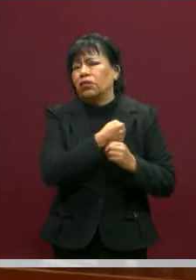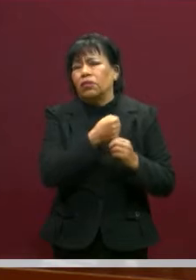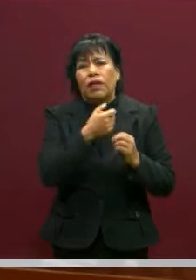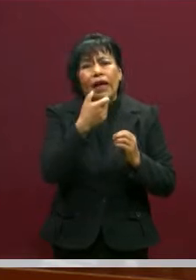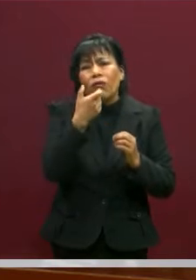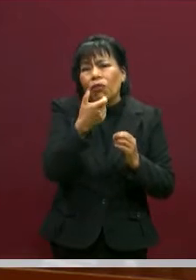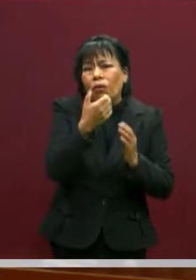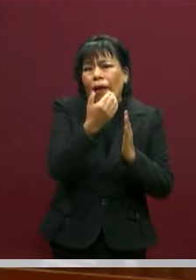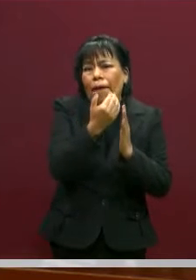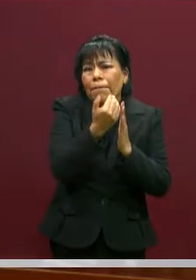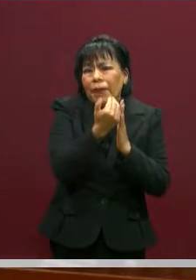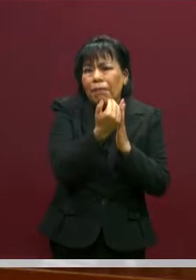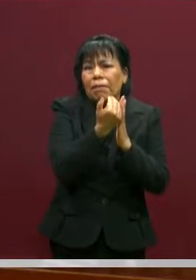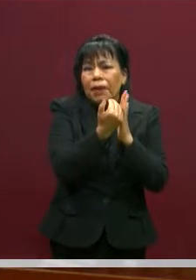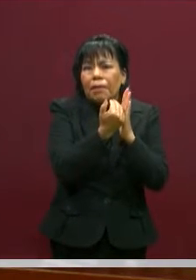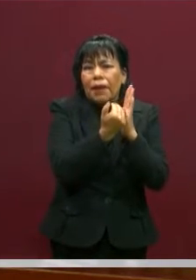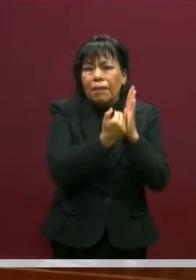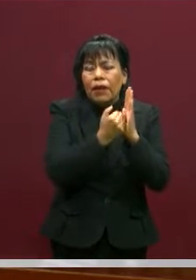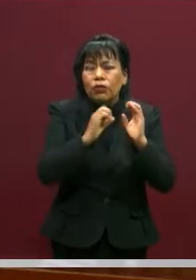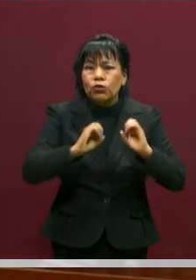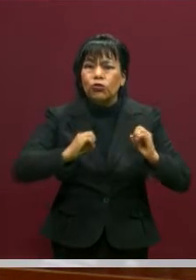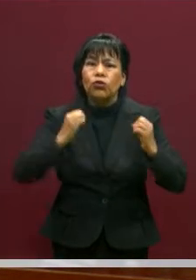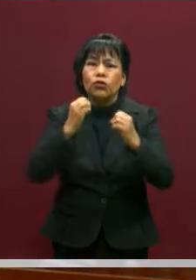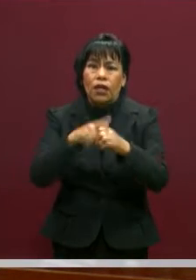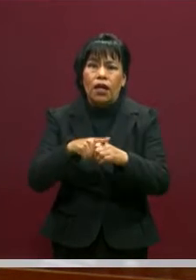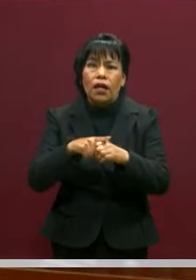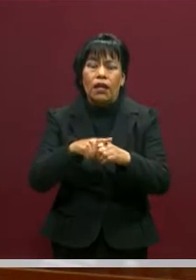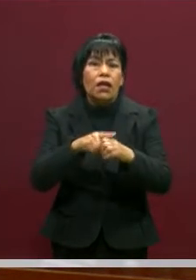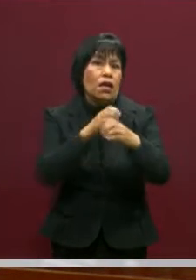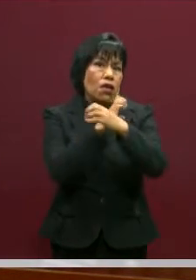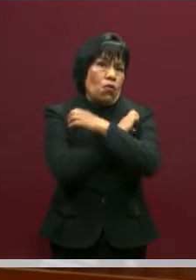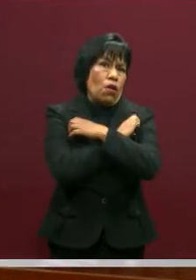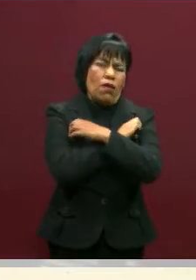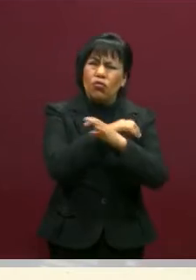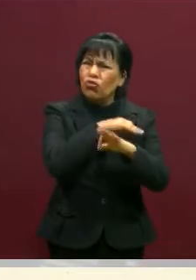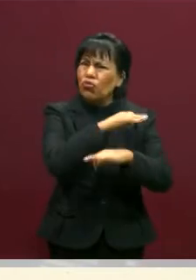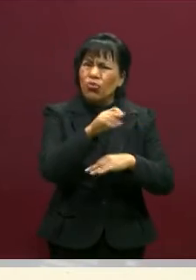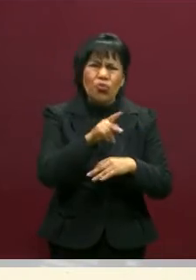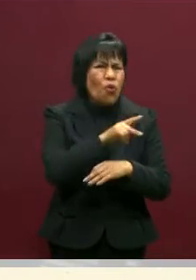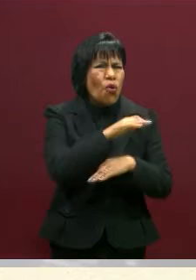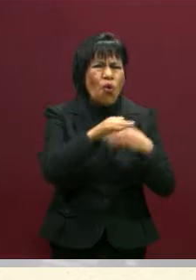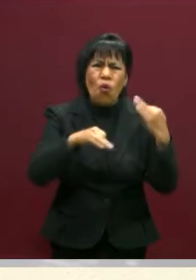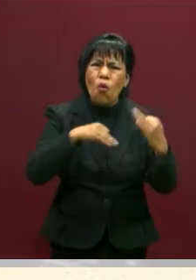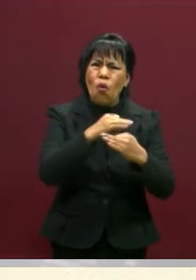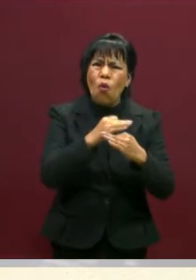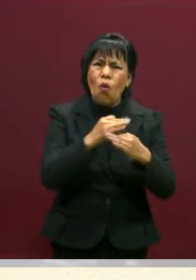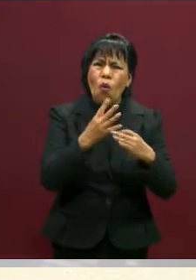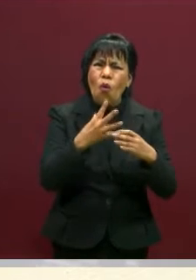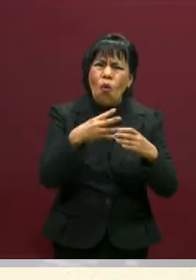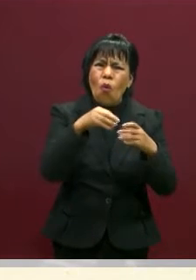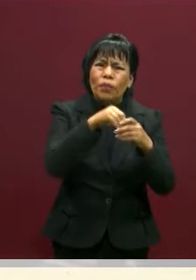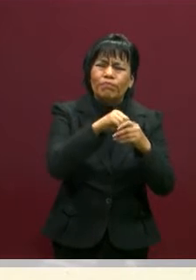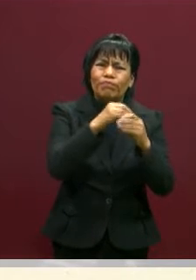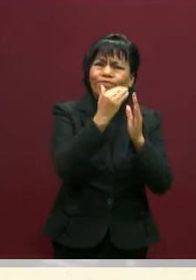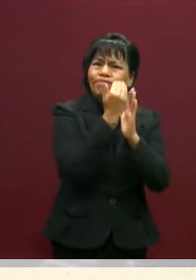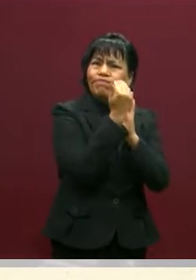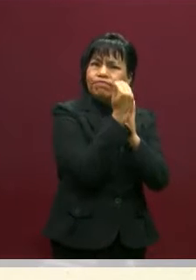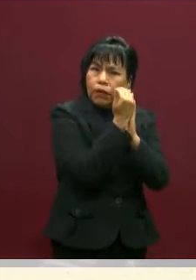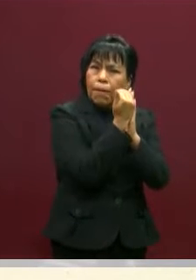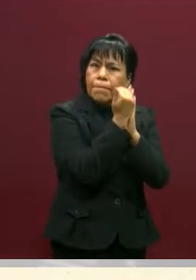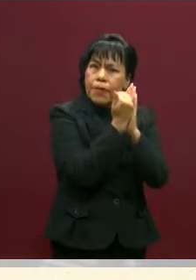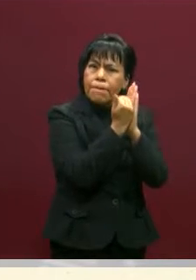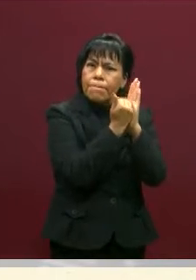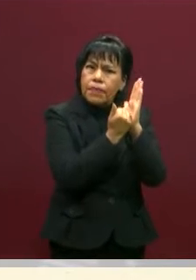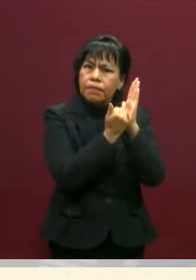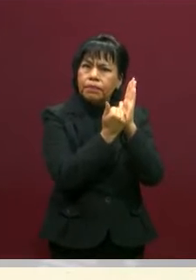una crisis social, pero también una crisis educativa. Pues sí, porque va permeando. Entonces, el que